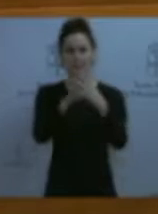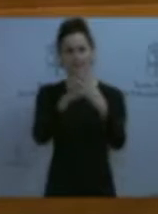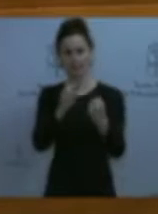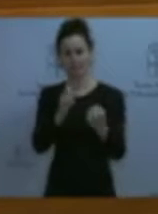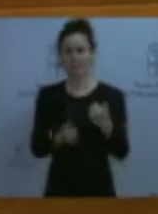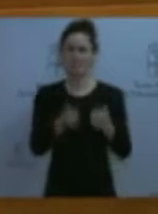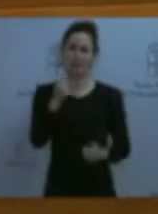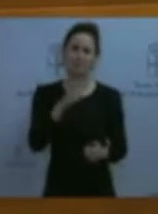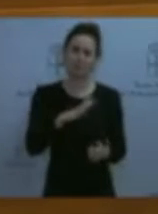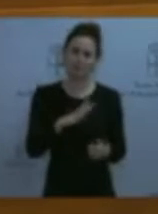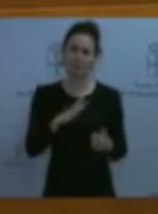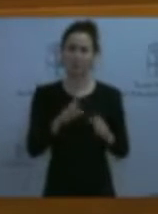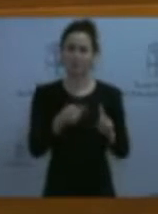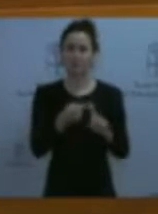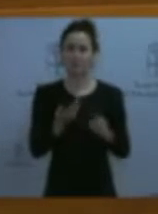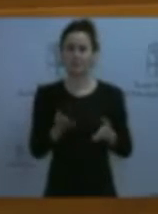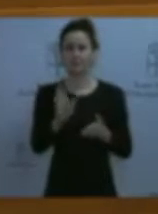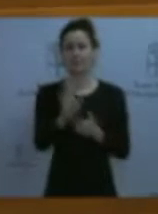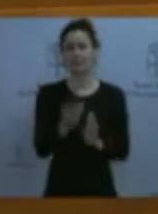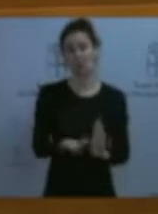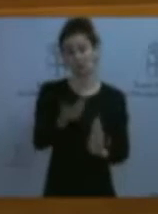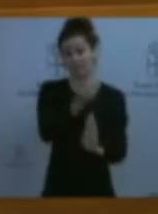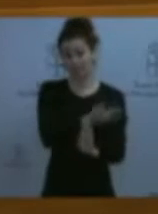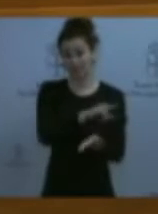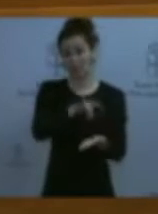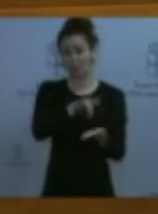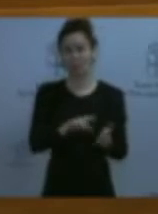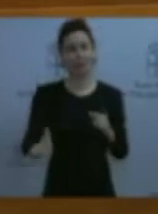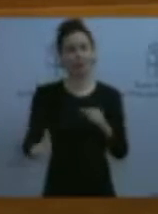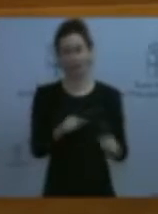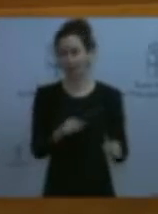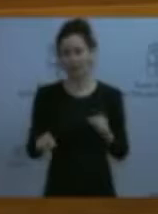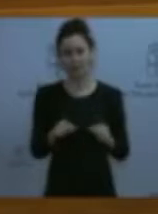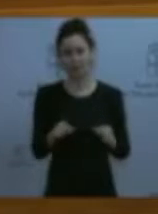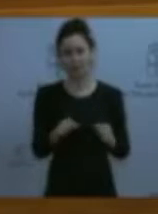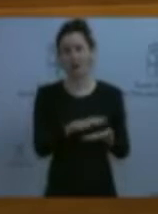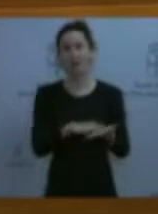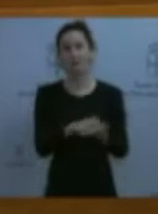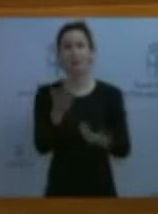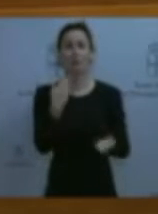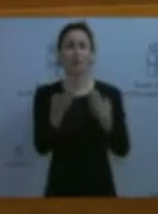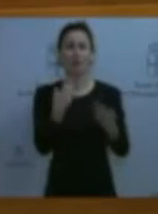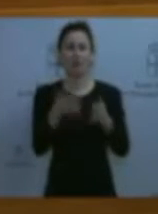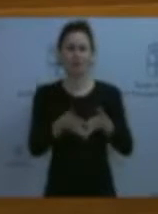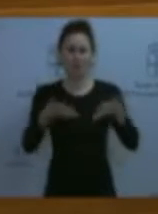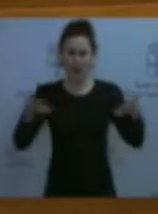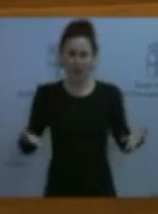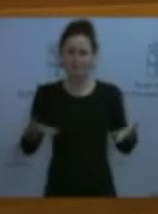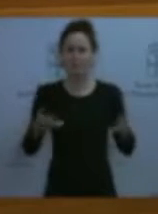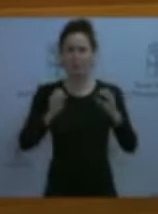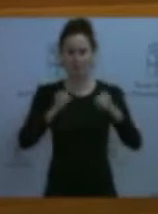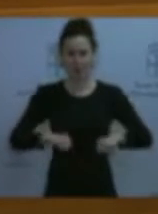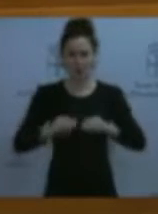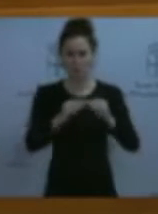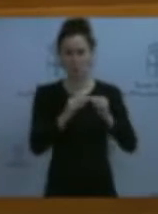así como la presentación de propuestas previas a la toma de decisiones en base a un diálogo amplio y consensuado,